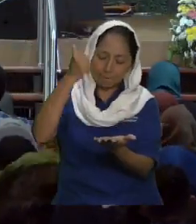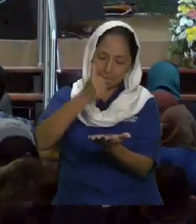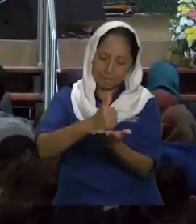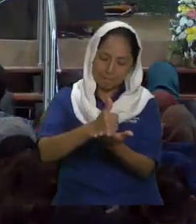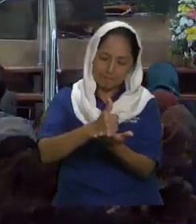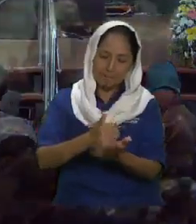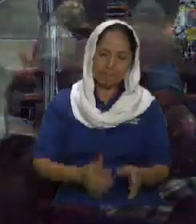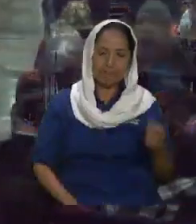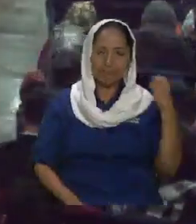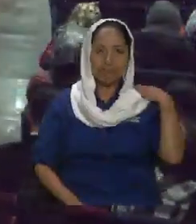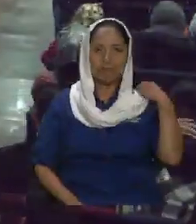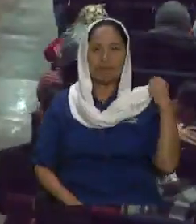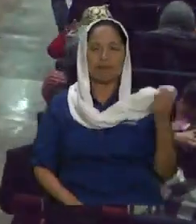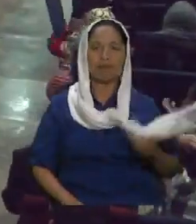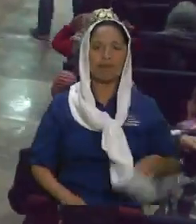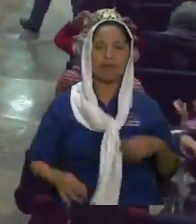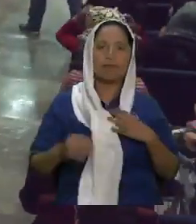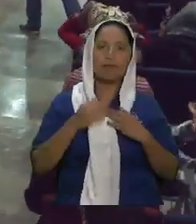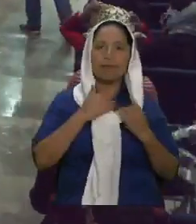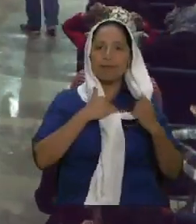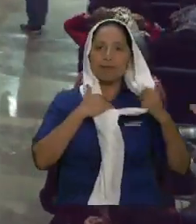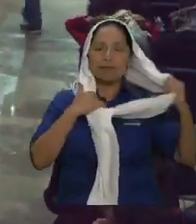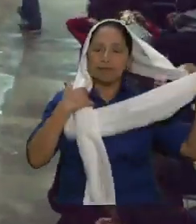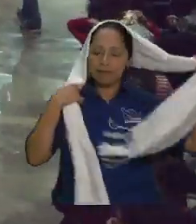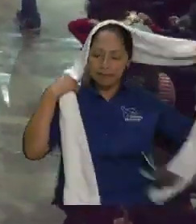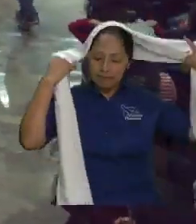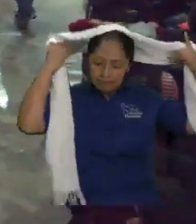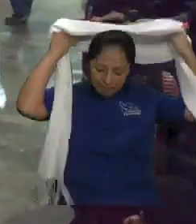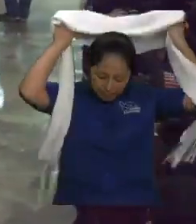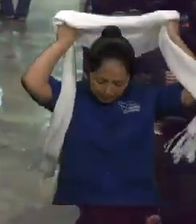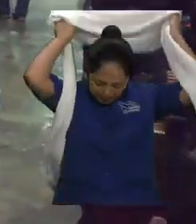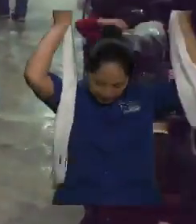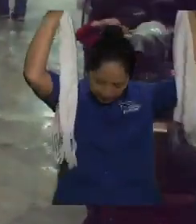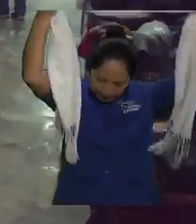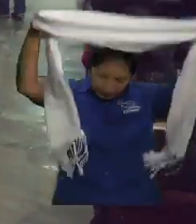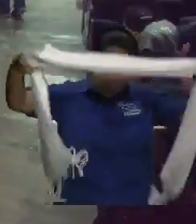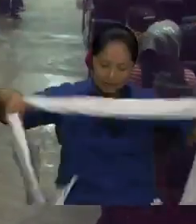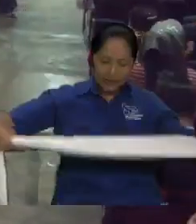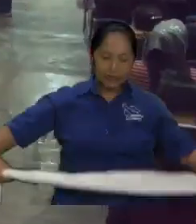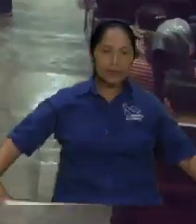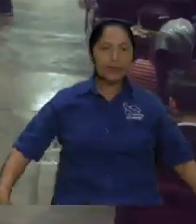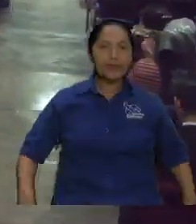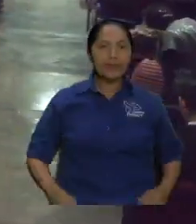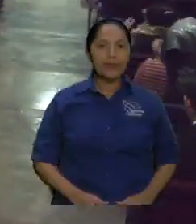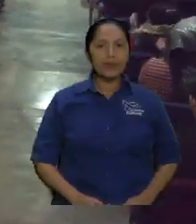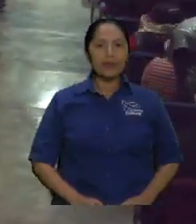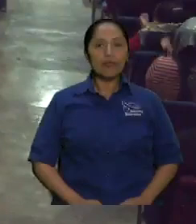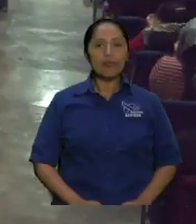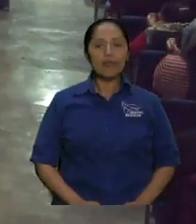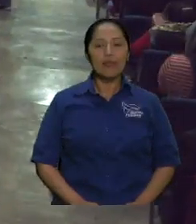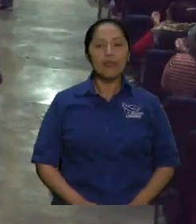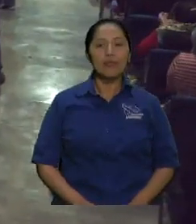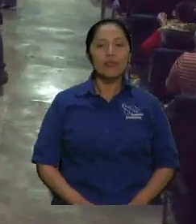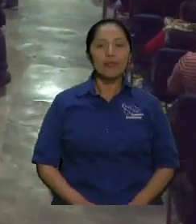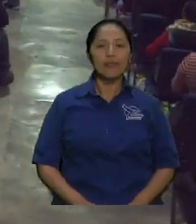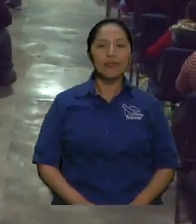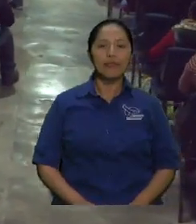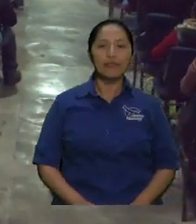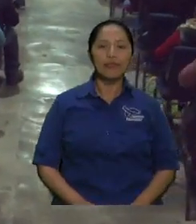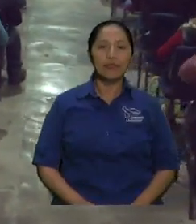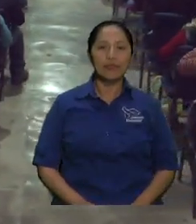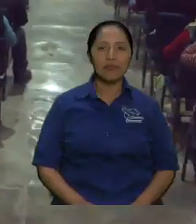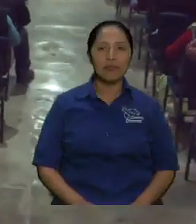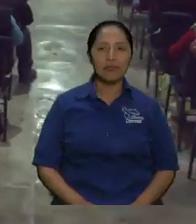y amén. Dele ese aplauso al Rey bendito en el nombre de Jesús. Gracias,